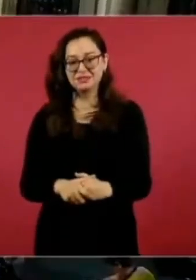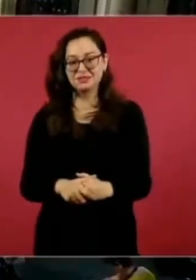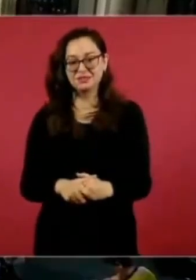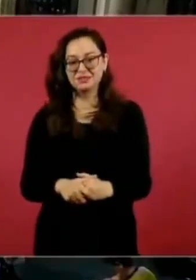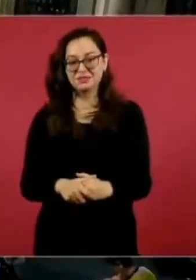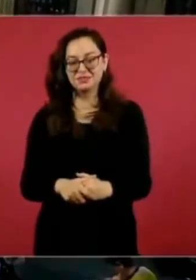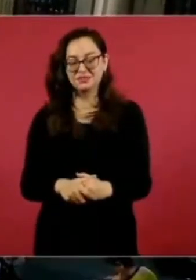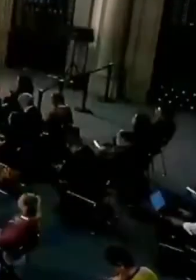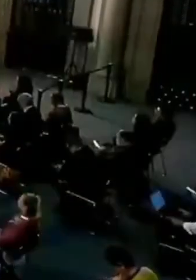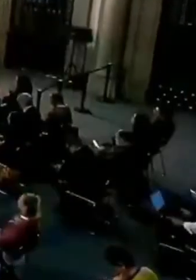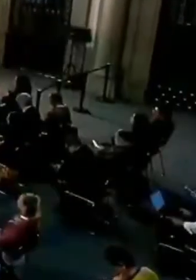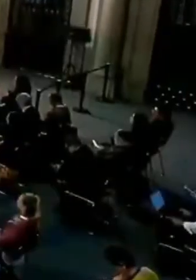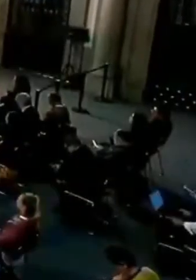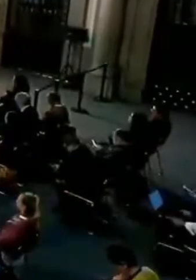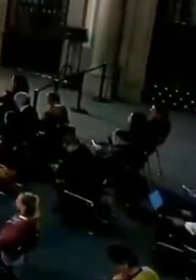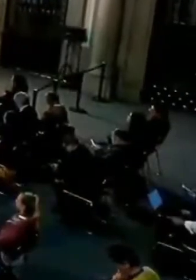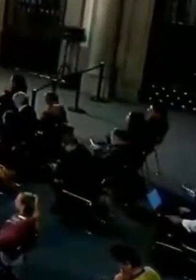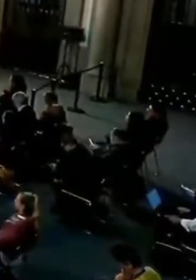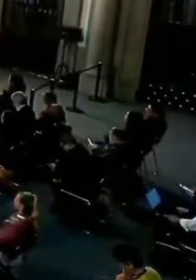los